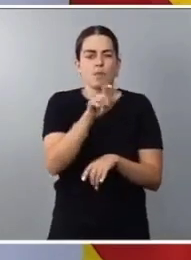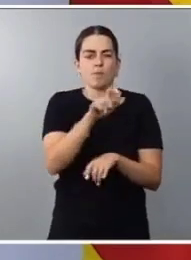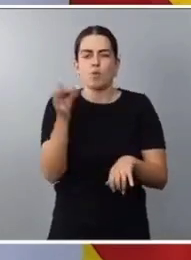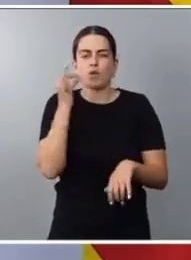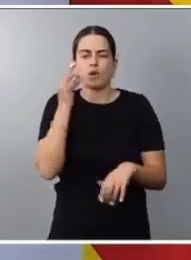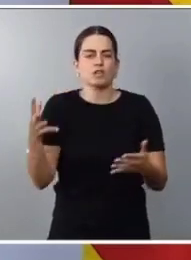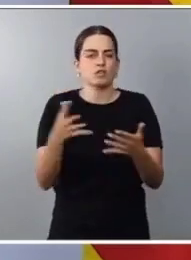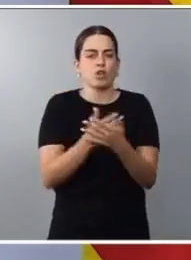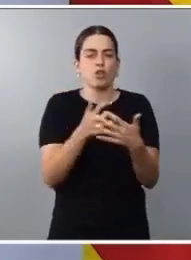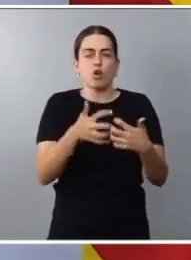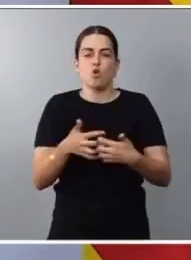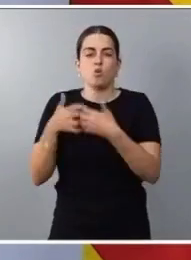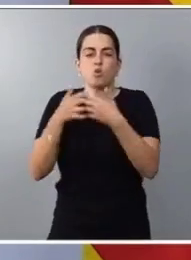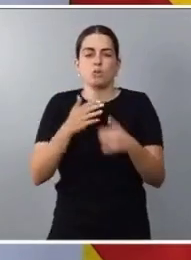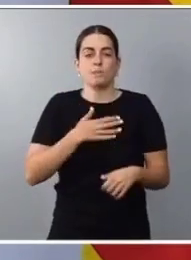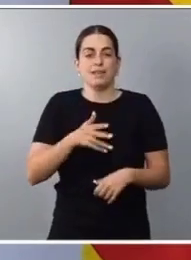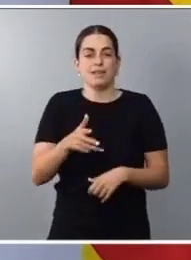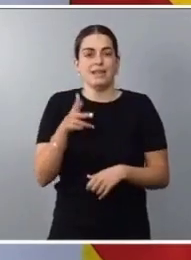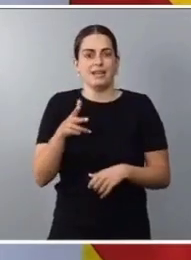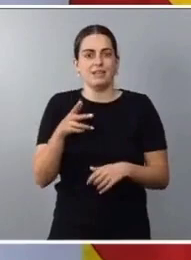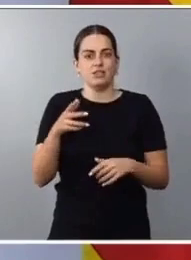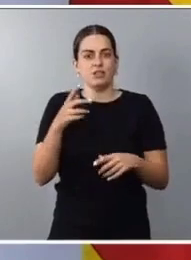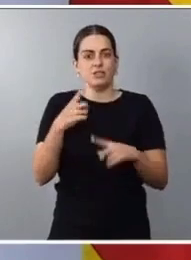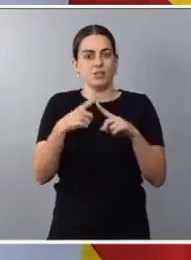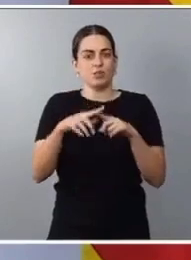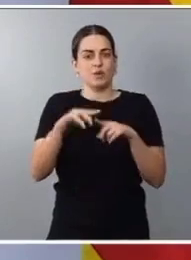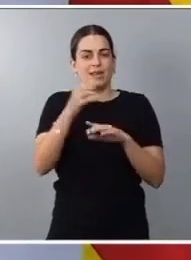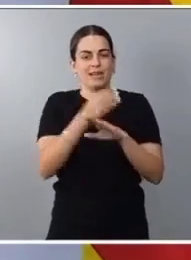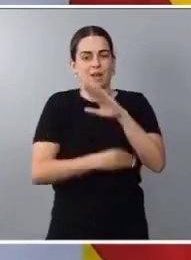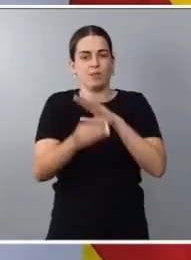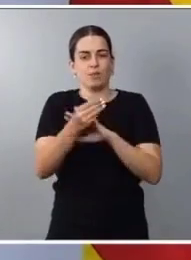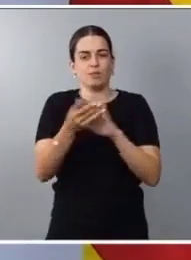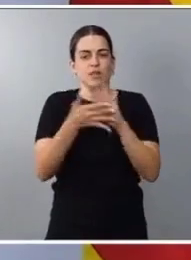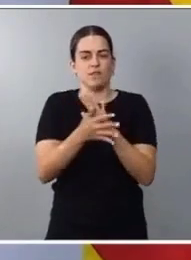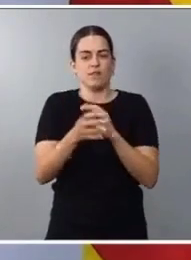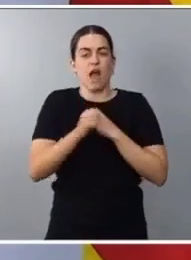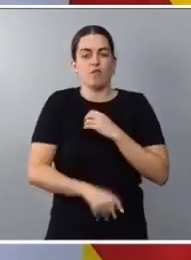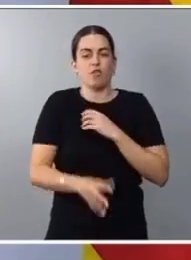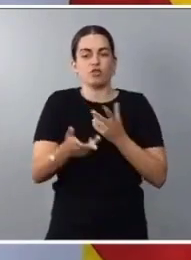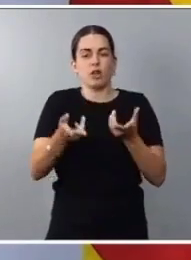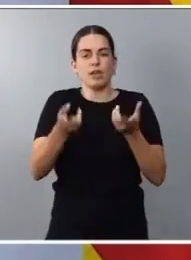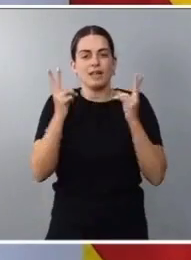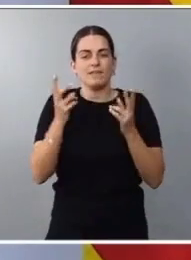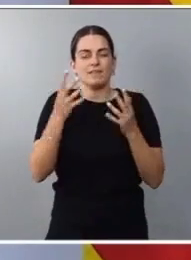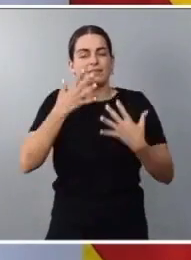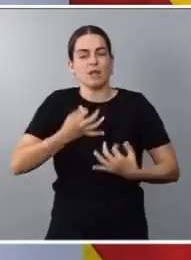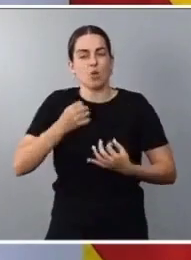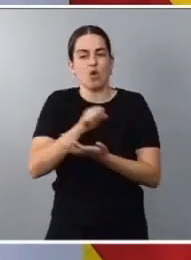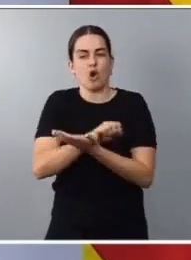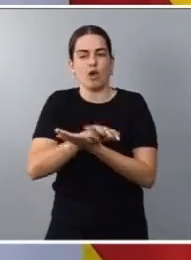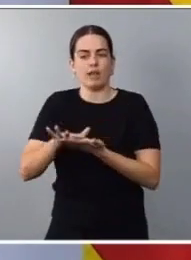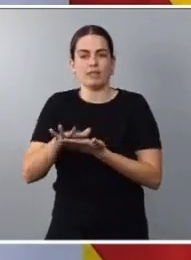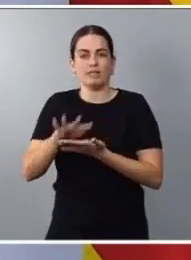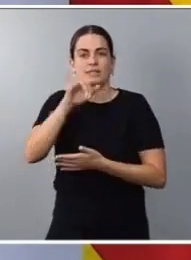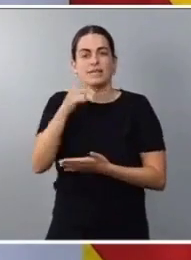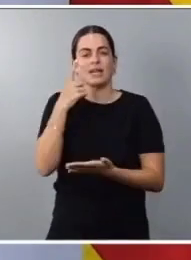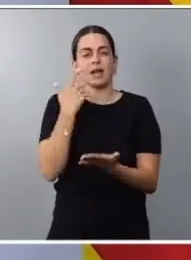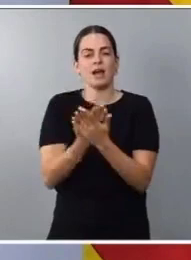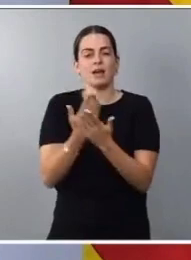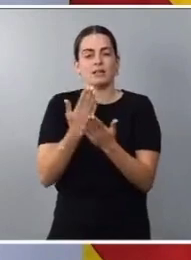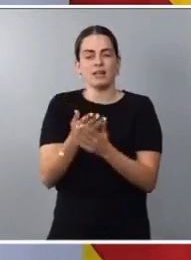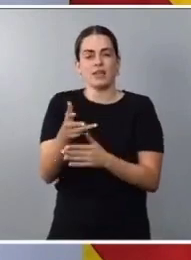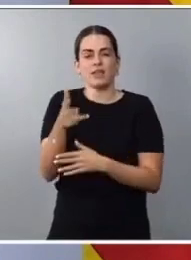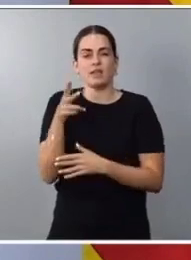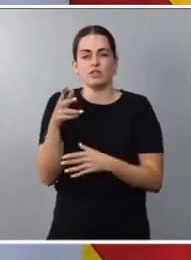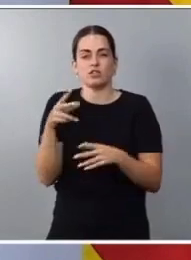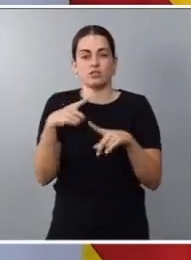sus derechos sexuales y reproductivos, y es aborto libre, seguro, gratuito y garantía de los derechos sexuales y